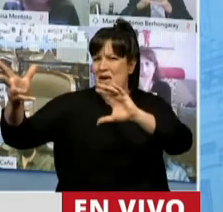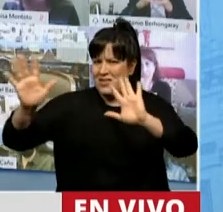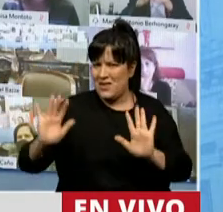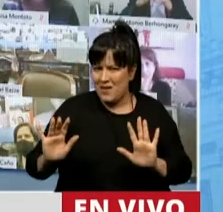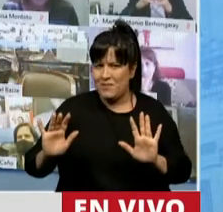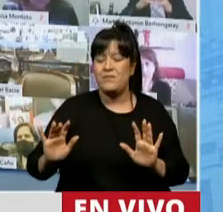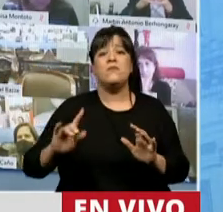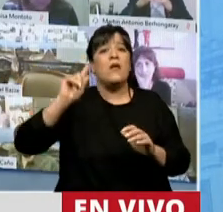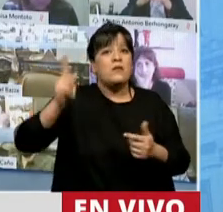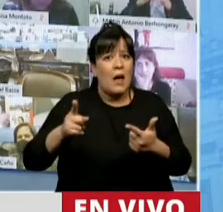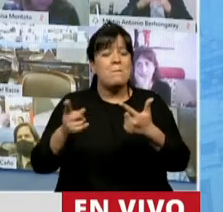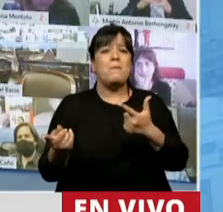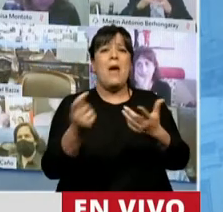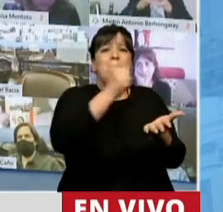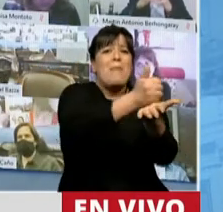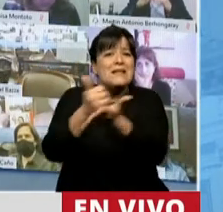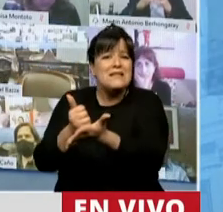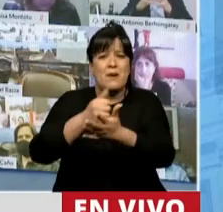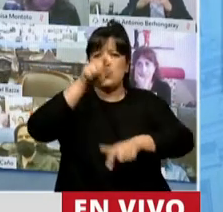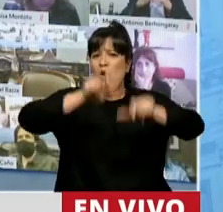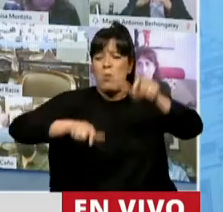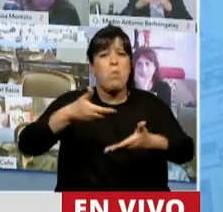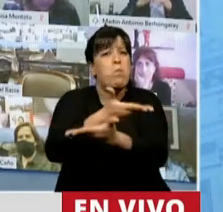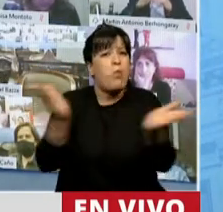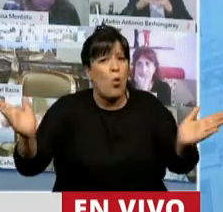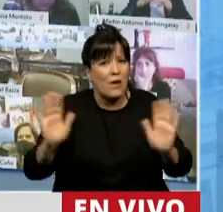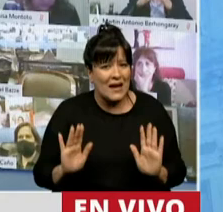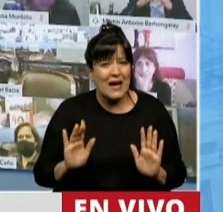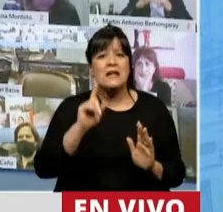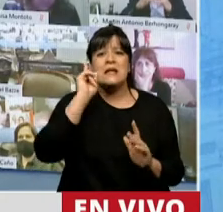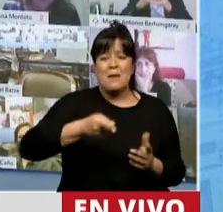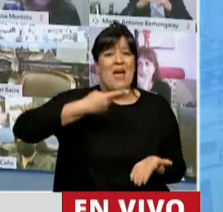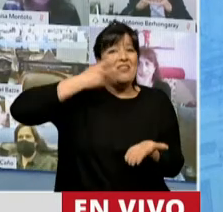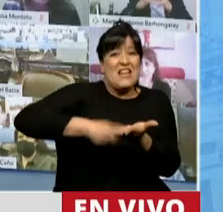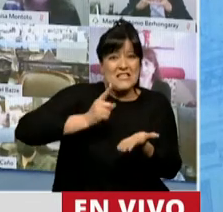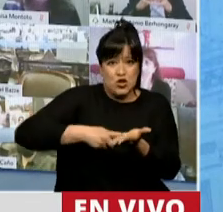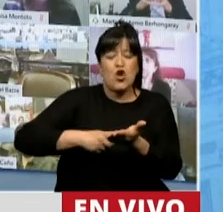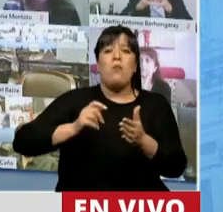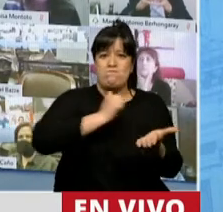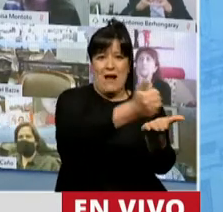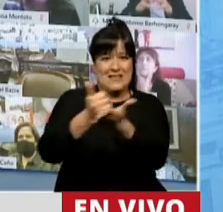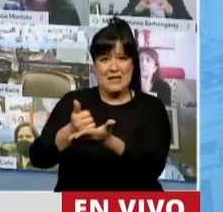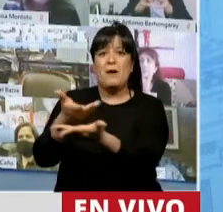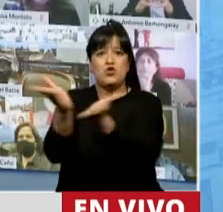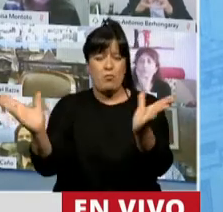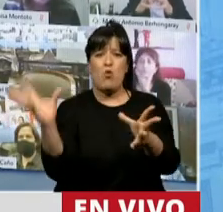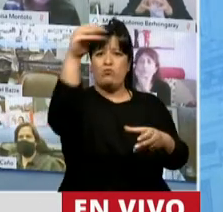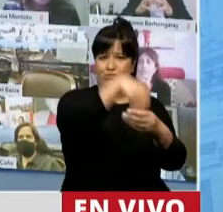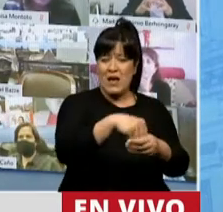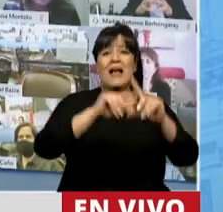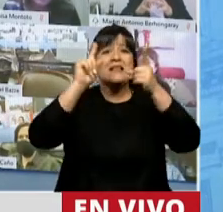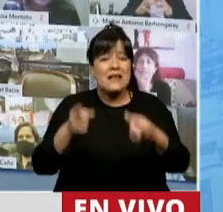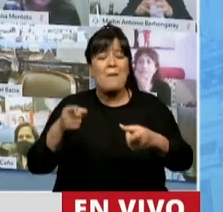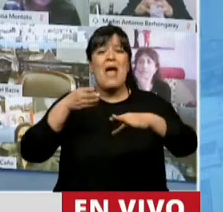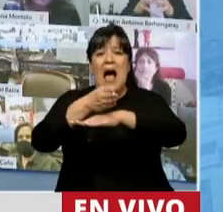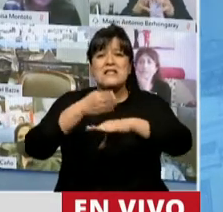la participación pública en los procesos en la toma de decisión y el acceso a